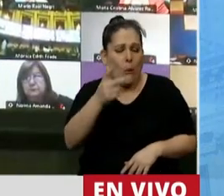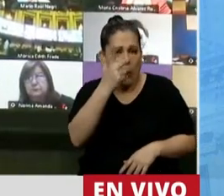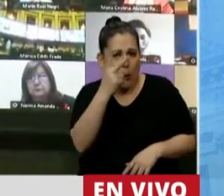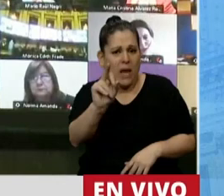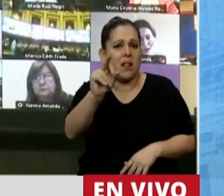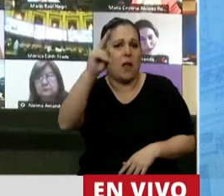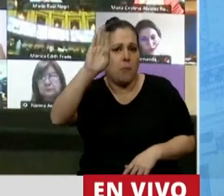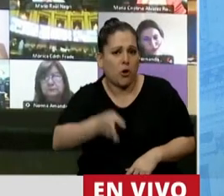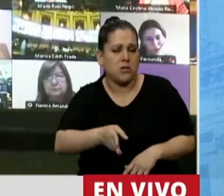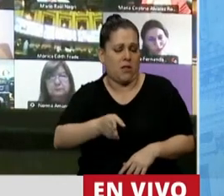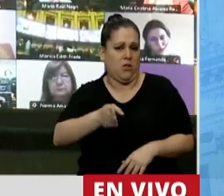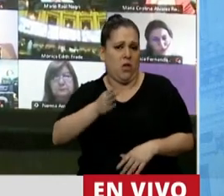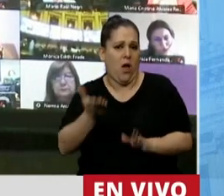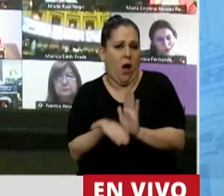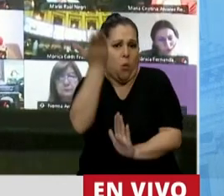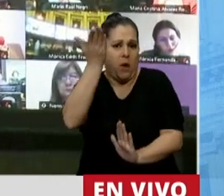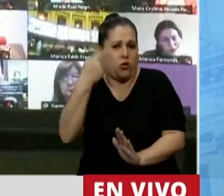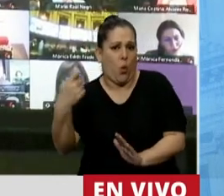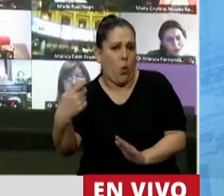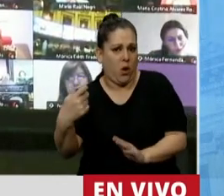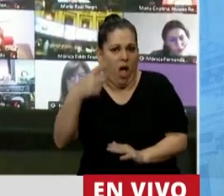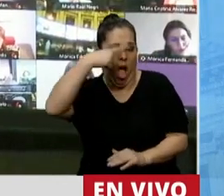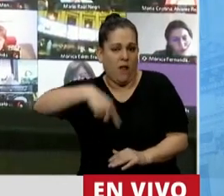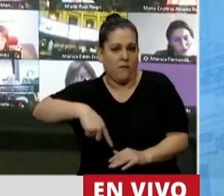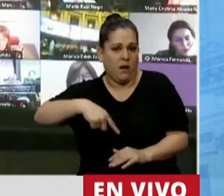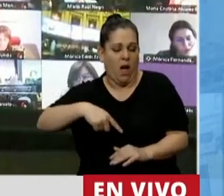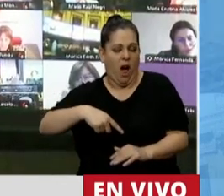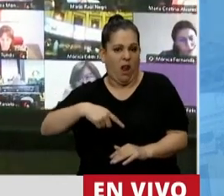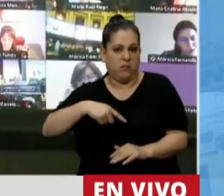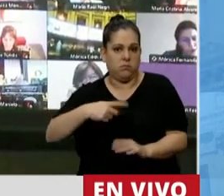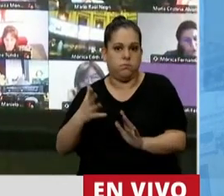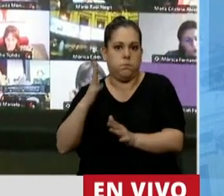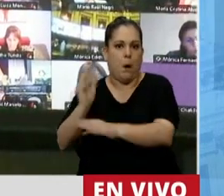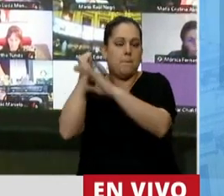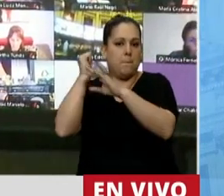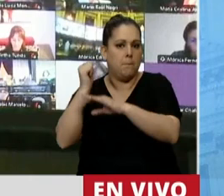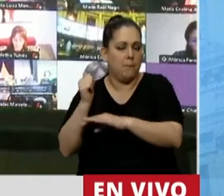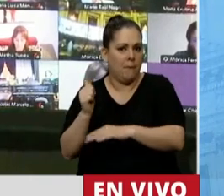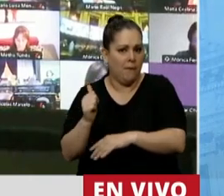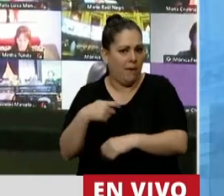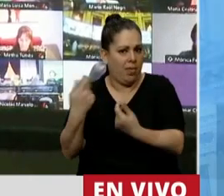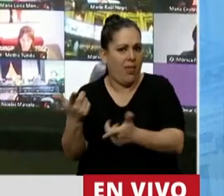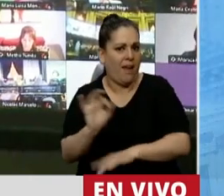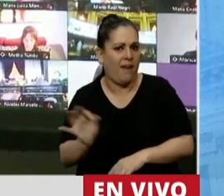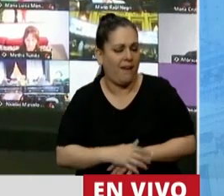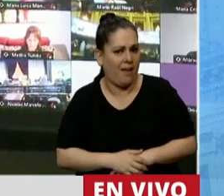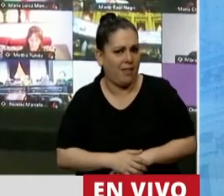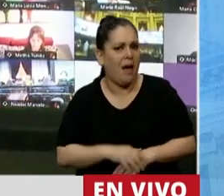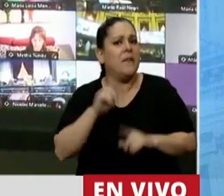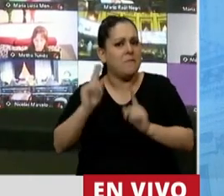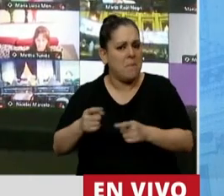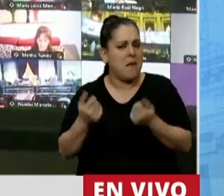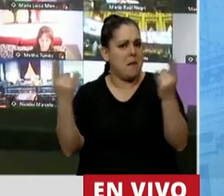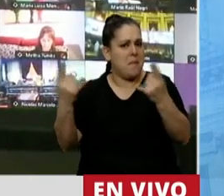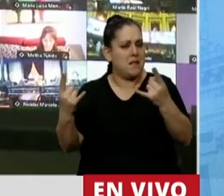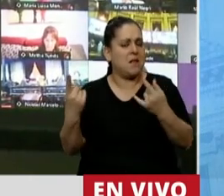aumento el 10 de diciembre cuando asumía, y lo primero que hizo fue saquearlos. Y también le mintieron cuando le